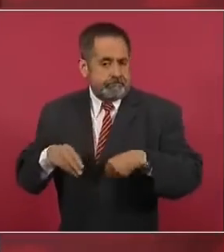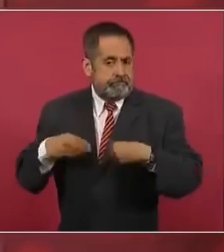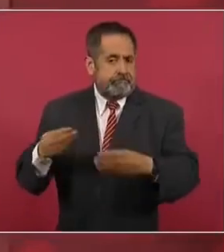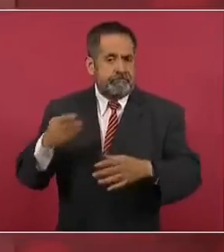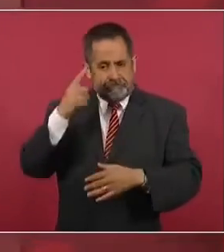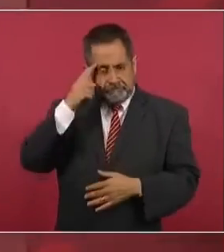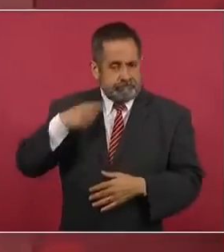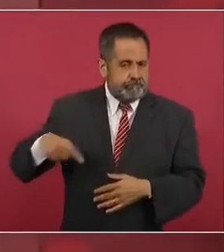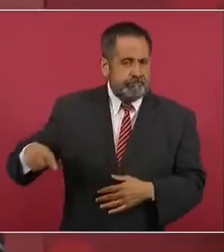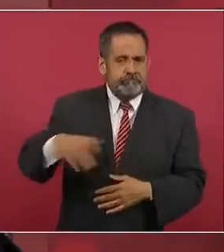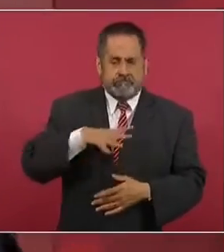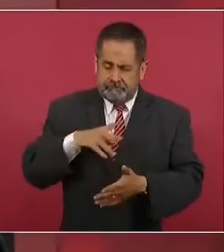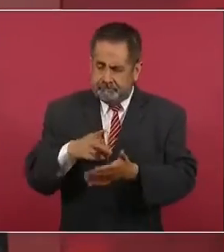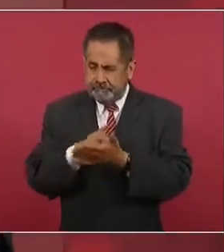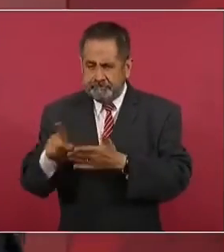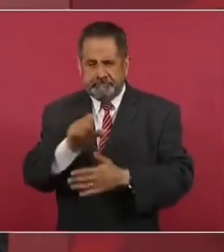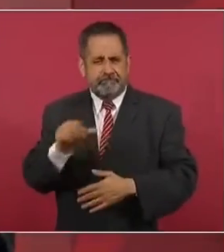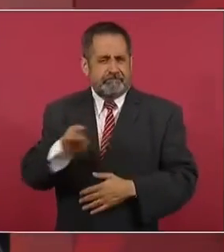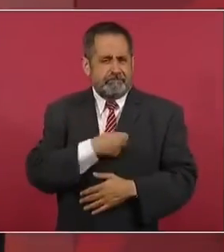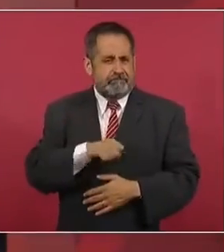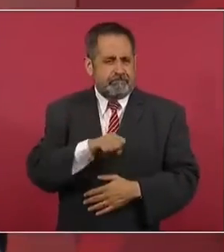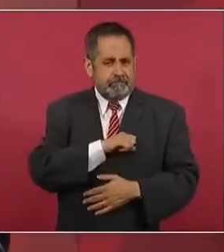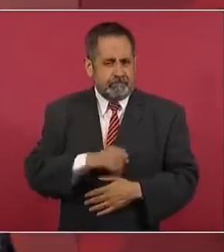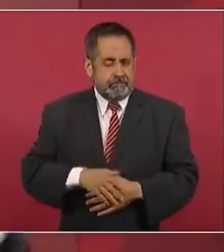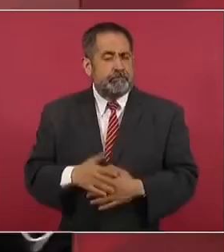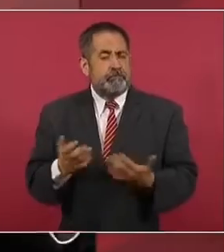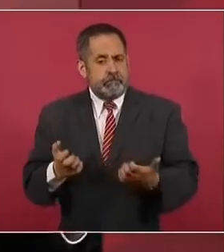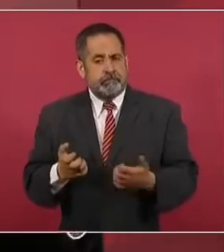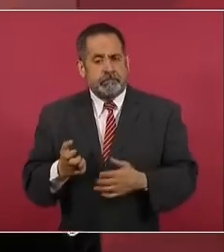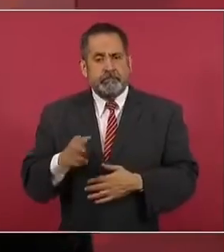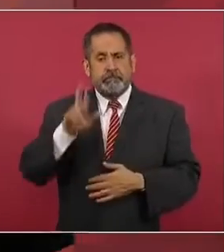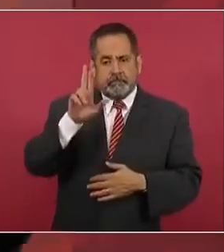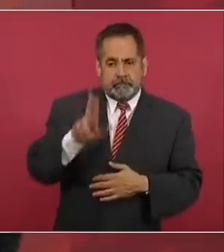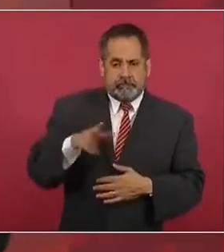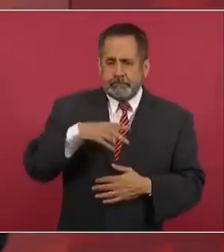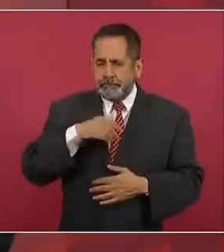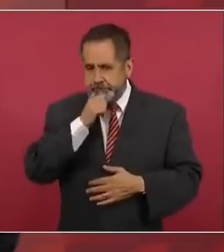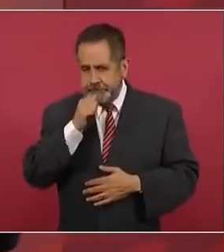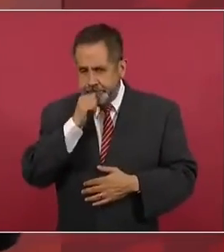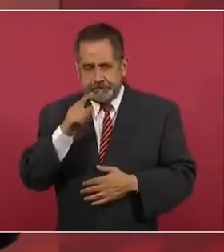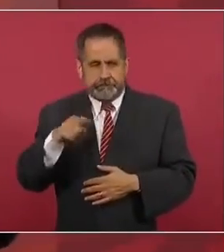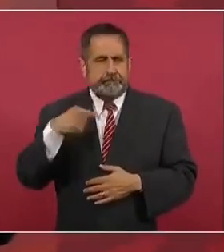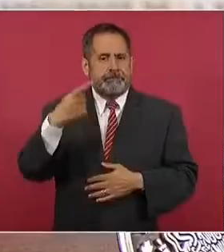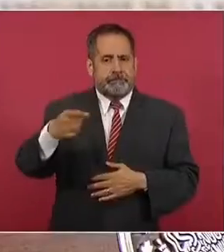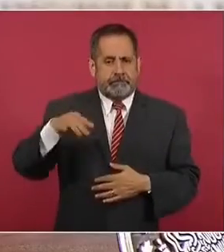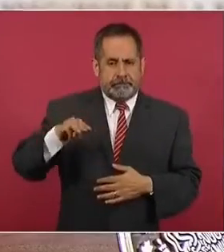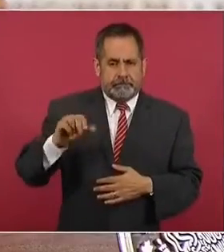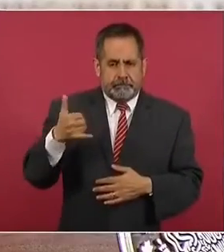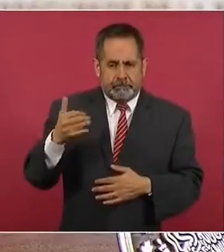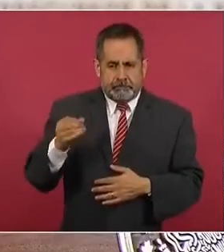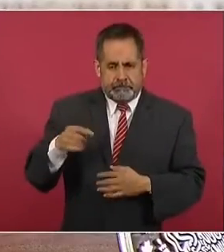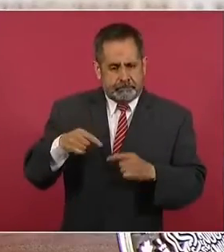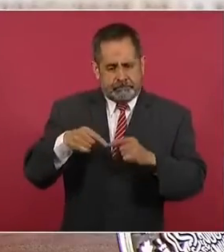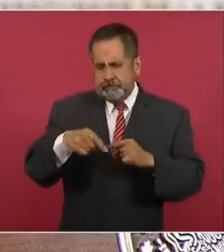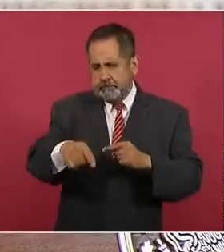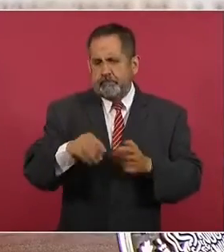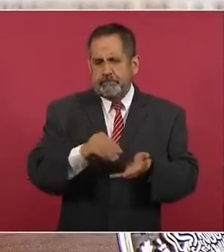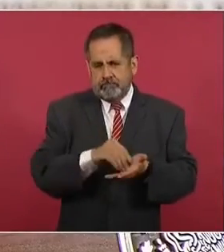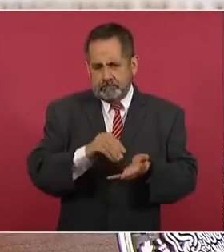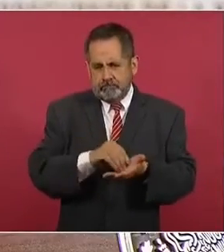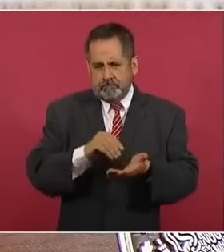derecho a la salud. Entonces, los martes, todavía no, todo este mes